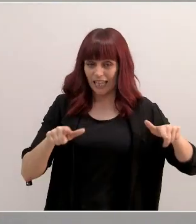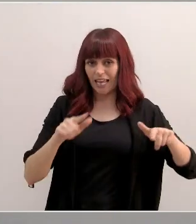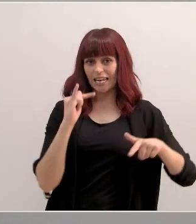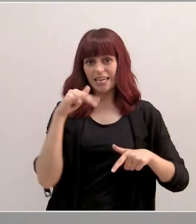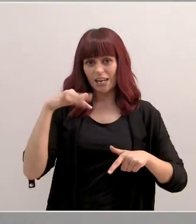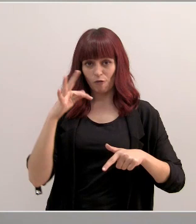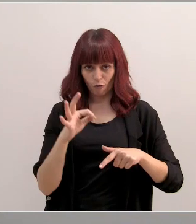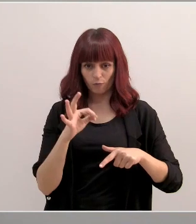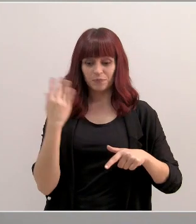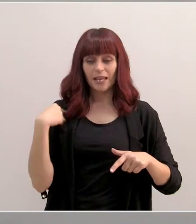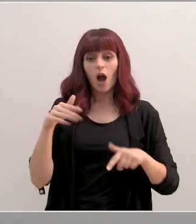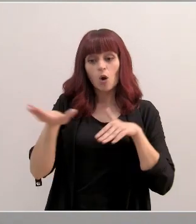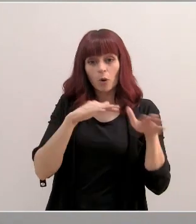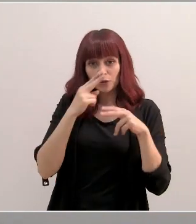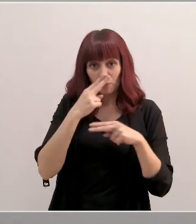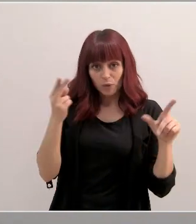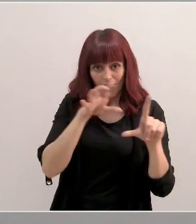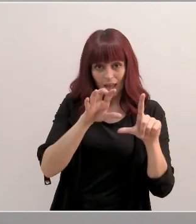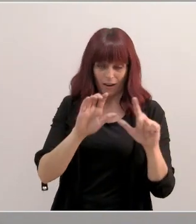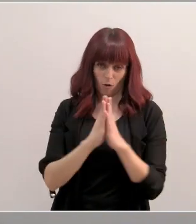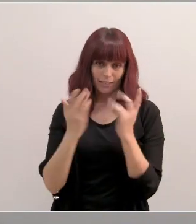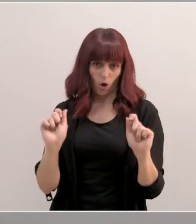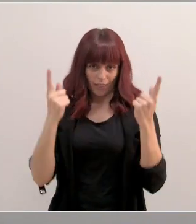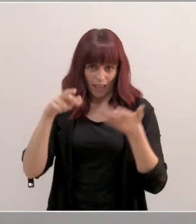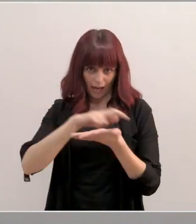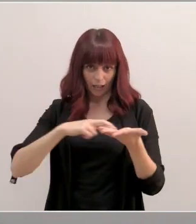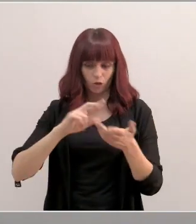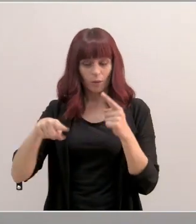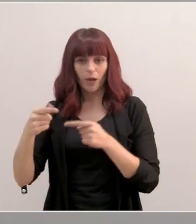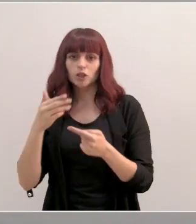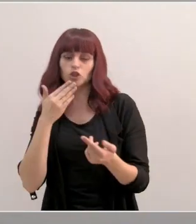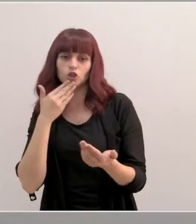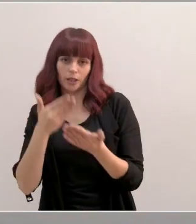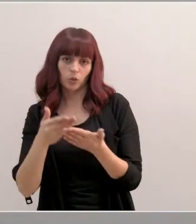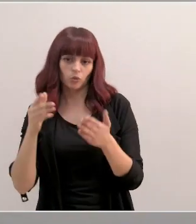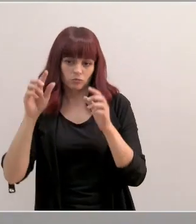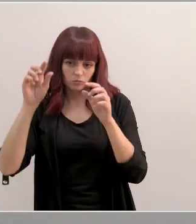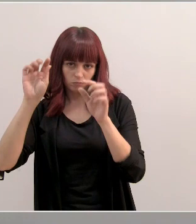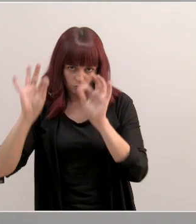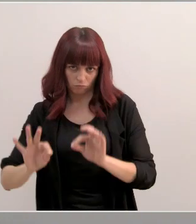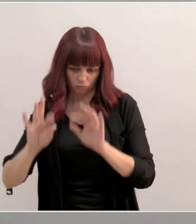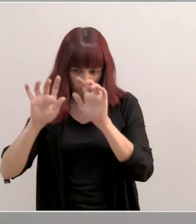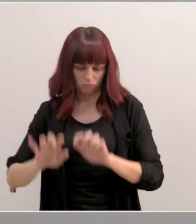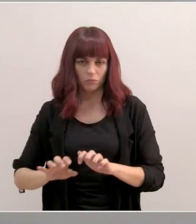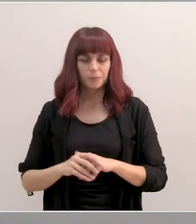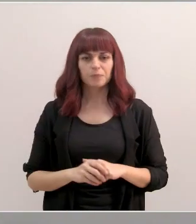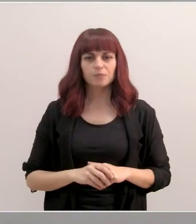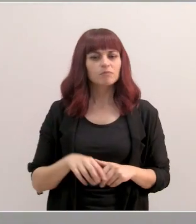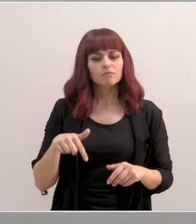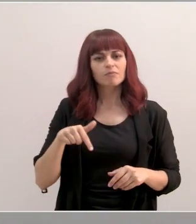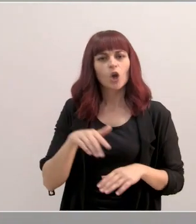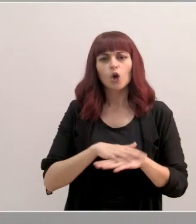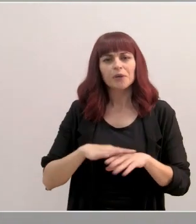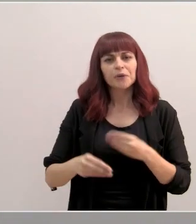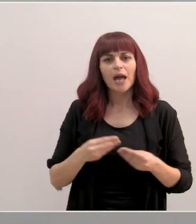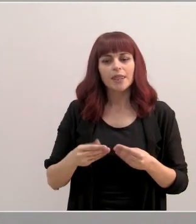una vez se publique la convocatoria en el boletín oficial de la región. Uno de los grandes ejes de actuación de este Gobierno es la